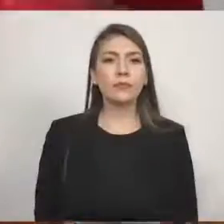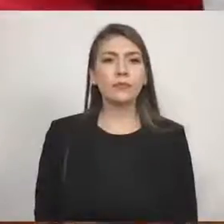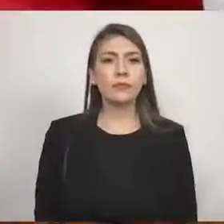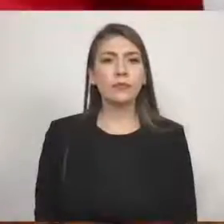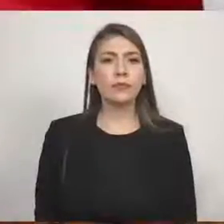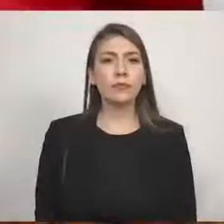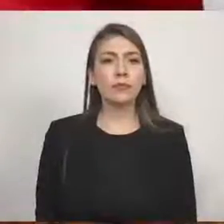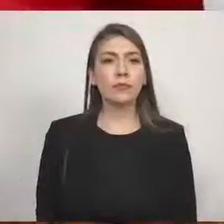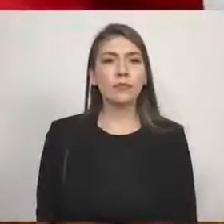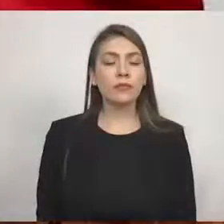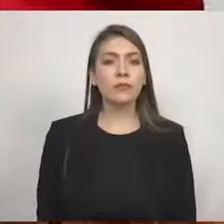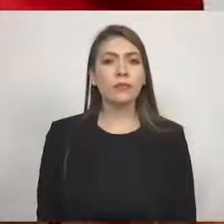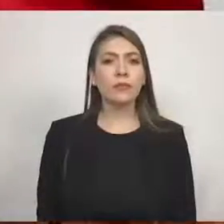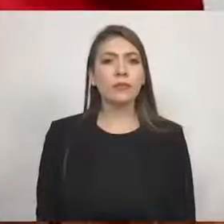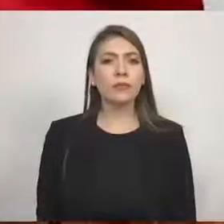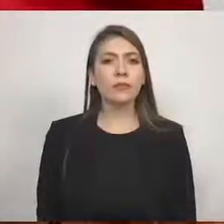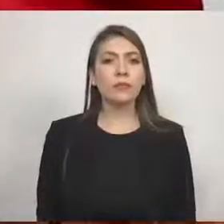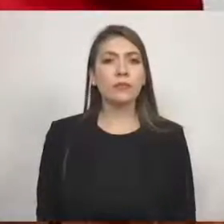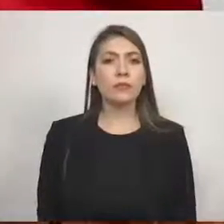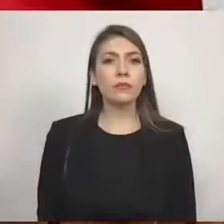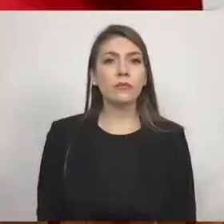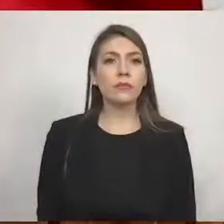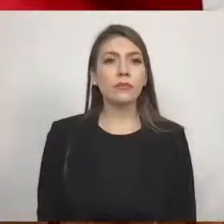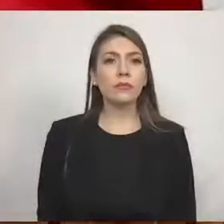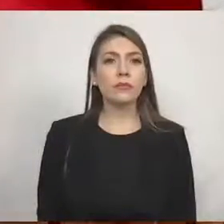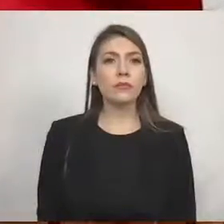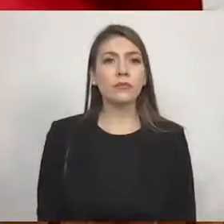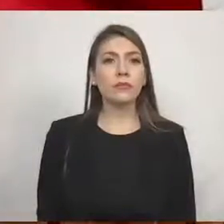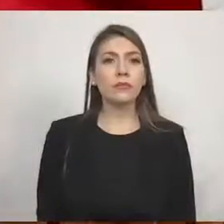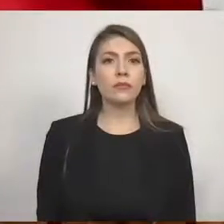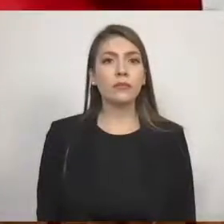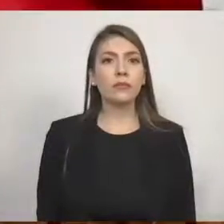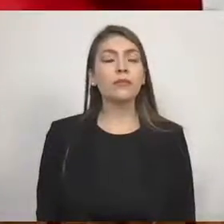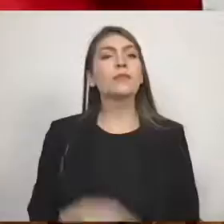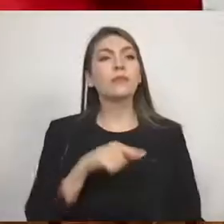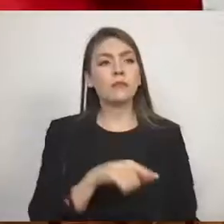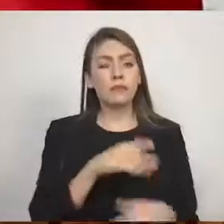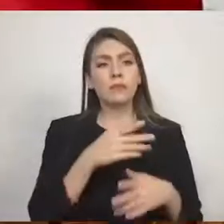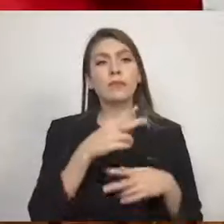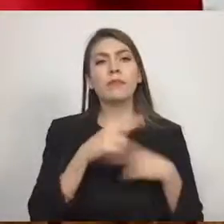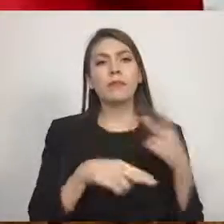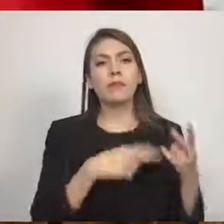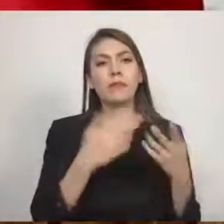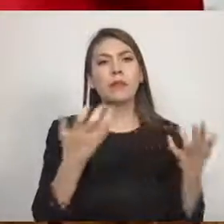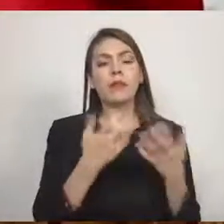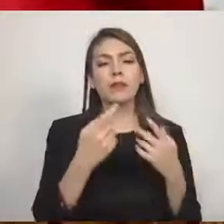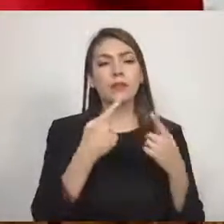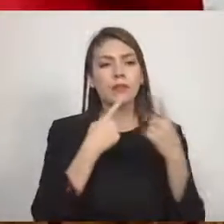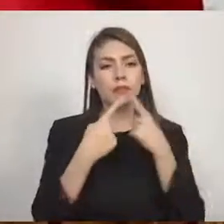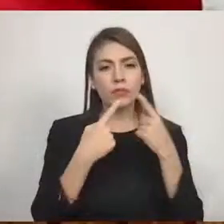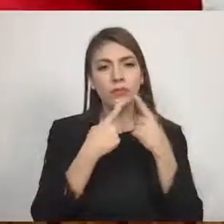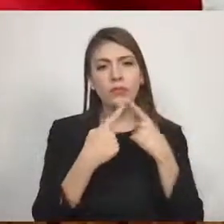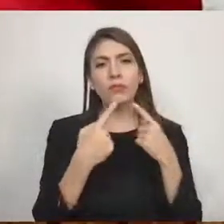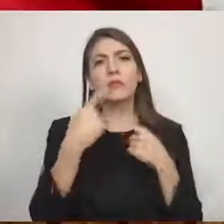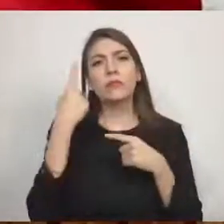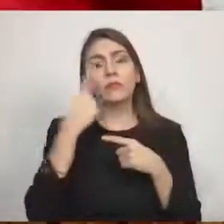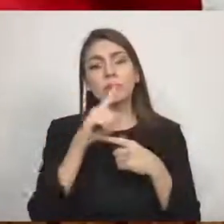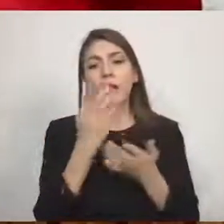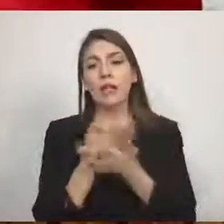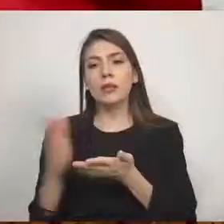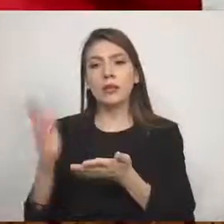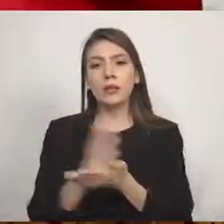Tratándose de una terna, discutiremos y votaremos por separado cada uno de los proyectos de decreto que han sido integrados.